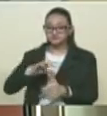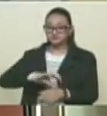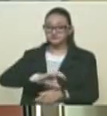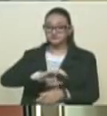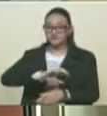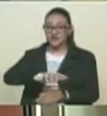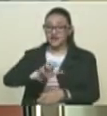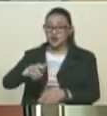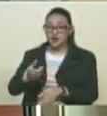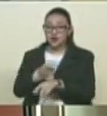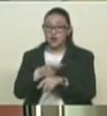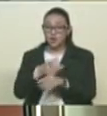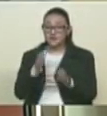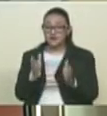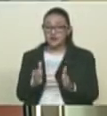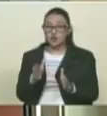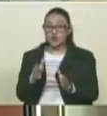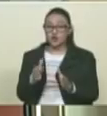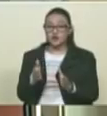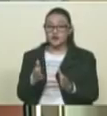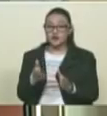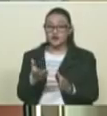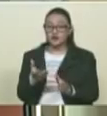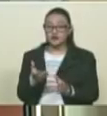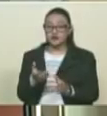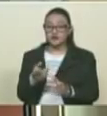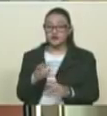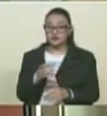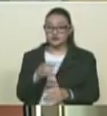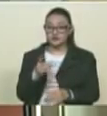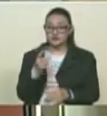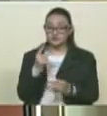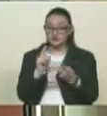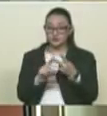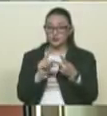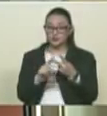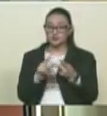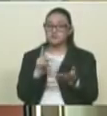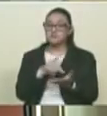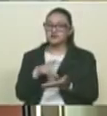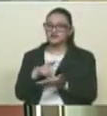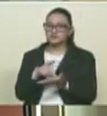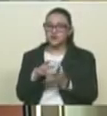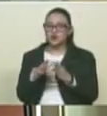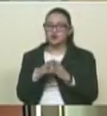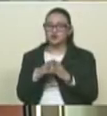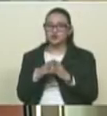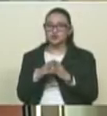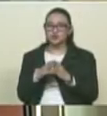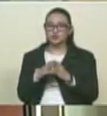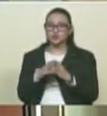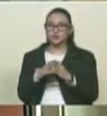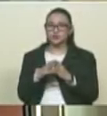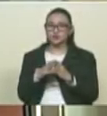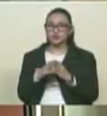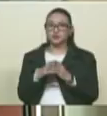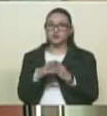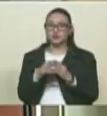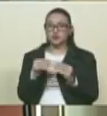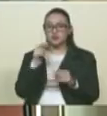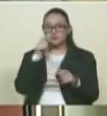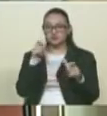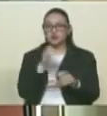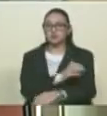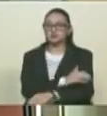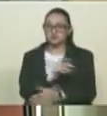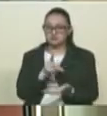gobernadores y gobernadoras de Estado, donde participaron todos los factores de la oposición